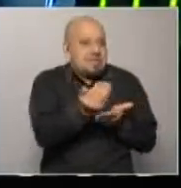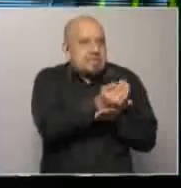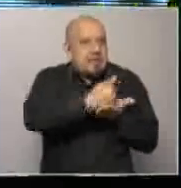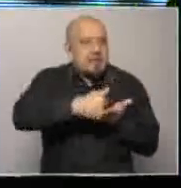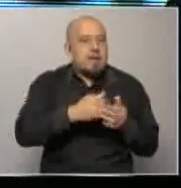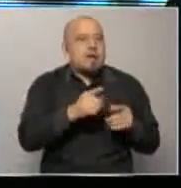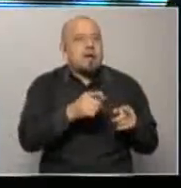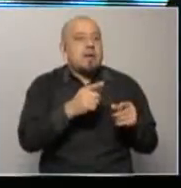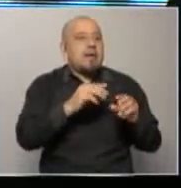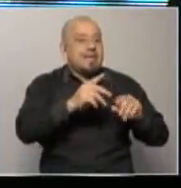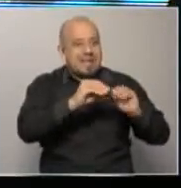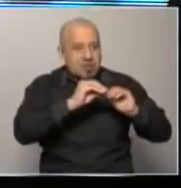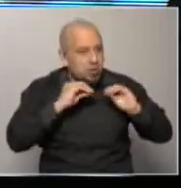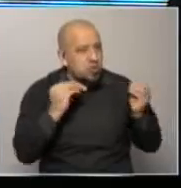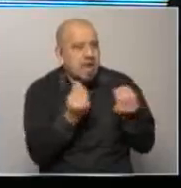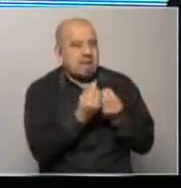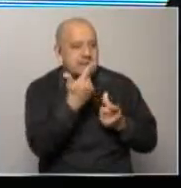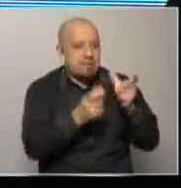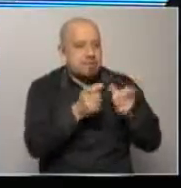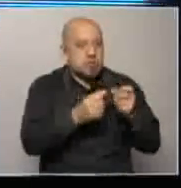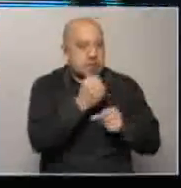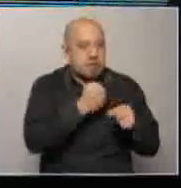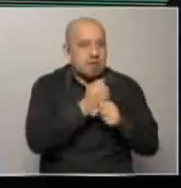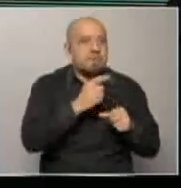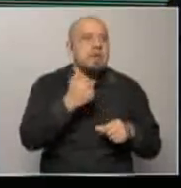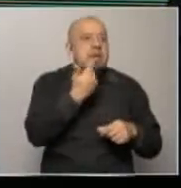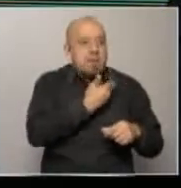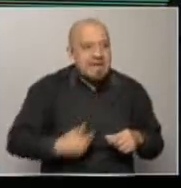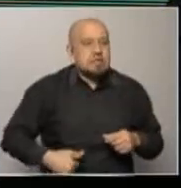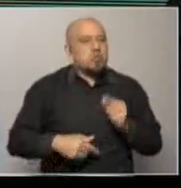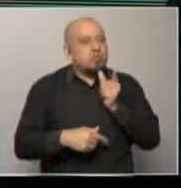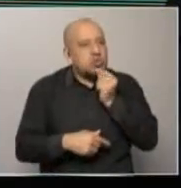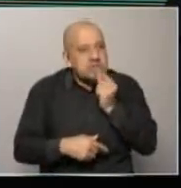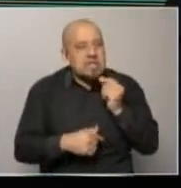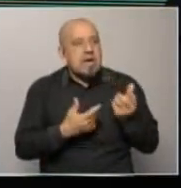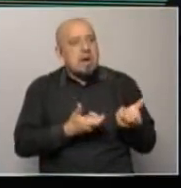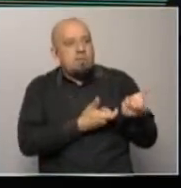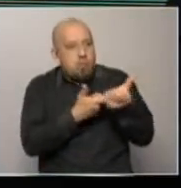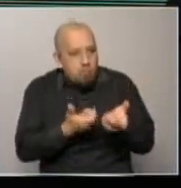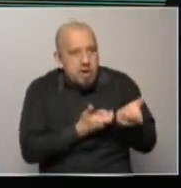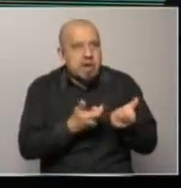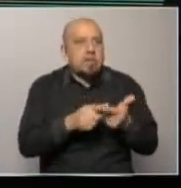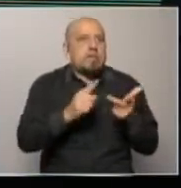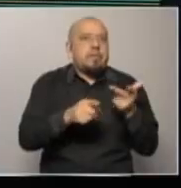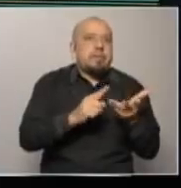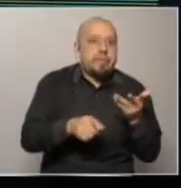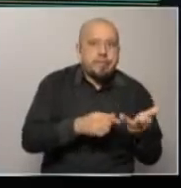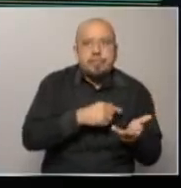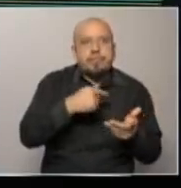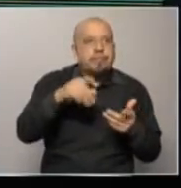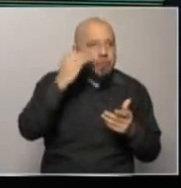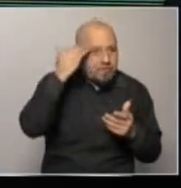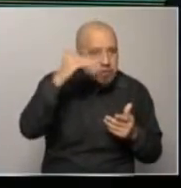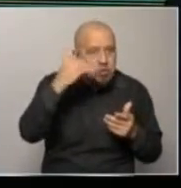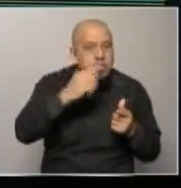de en el grueso de esos funcionarios, insisto, maestros, policías, bomberos, gente, digamos, vinculada a los